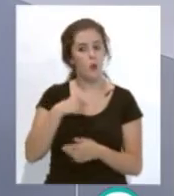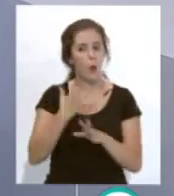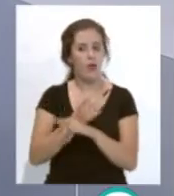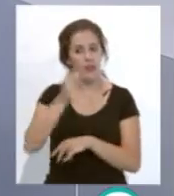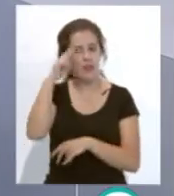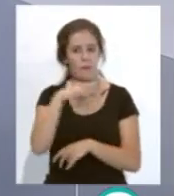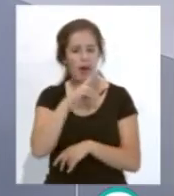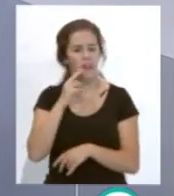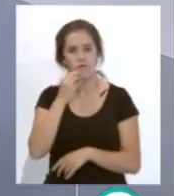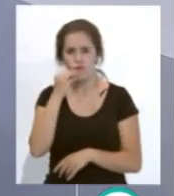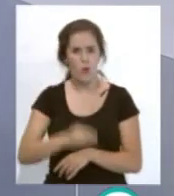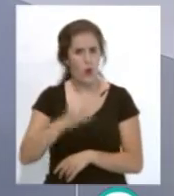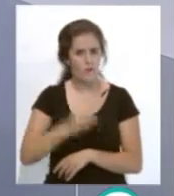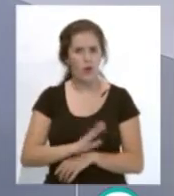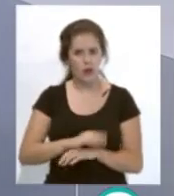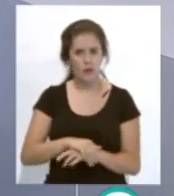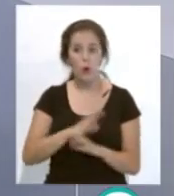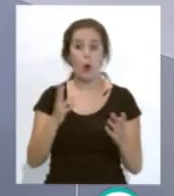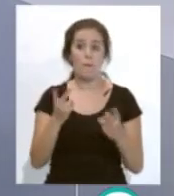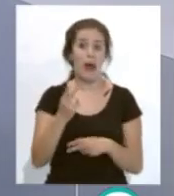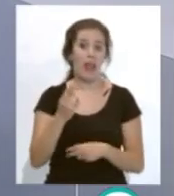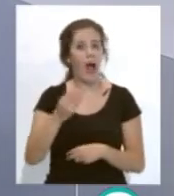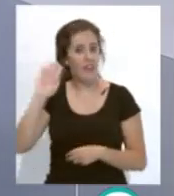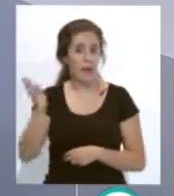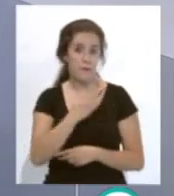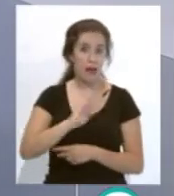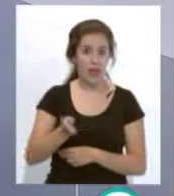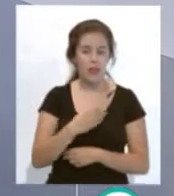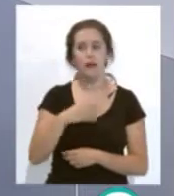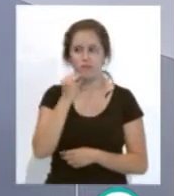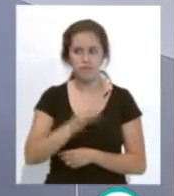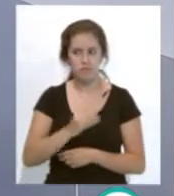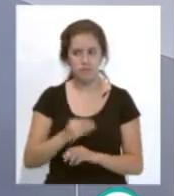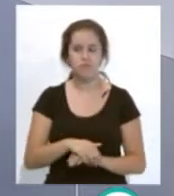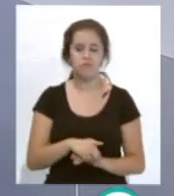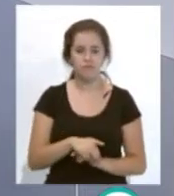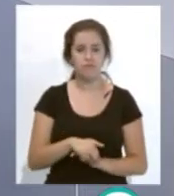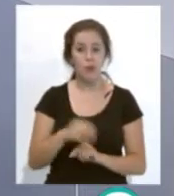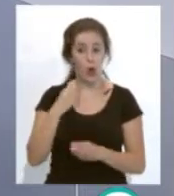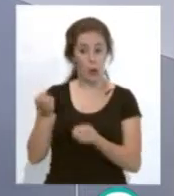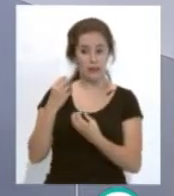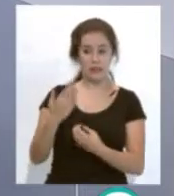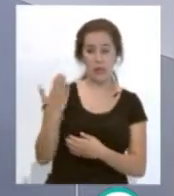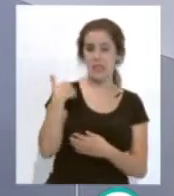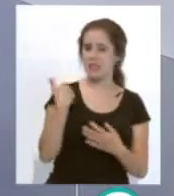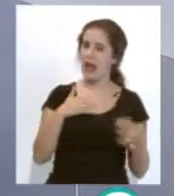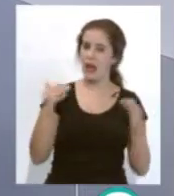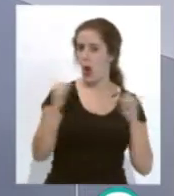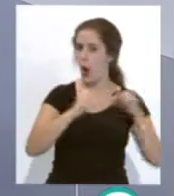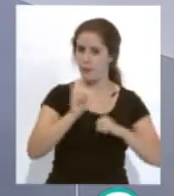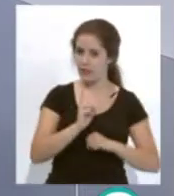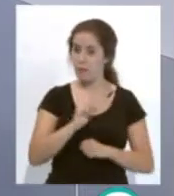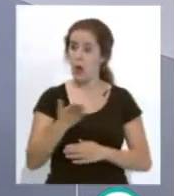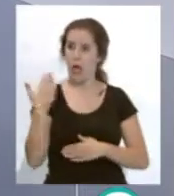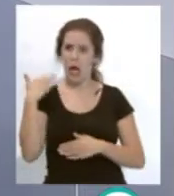muy bueno. Y tenía una pareja de pádel y ahora me estaban comentando ayer que ya no estaban compitiendo, pero antes se compitían